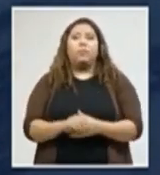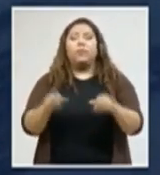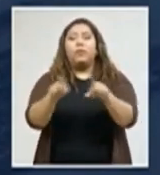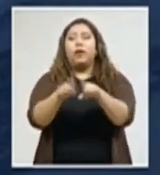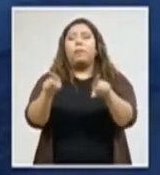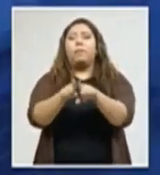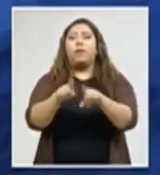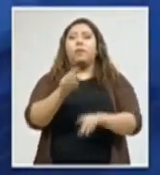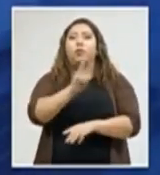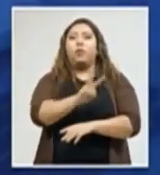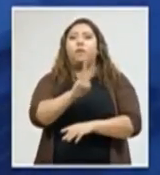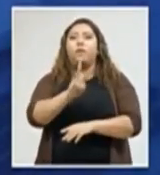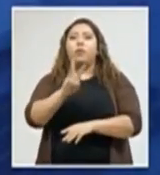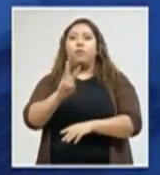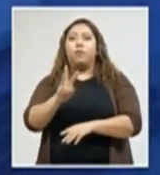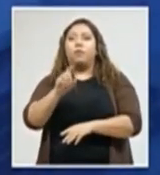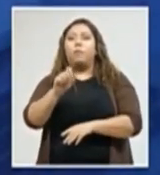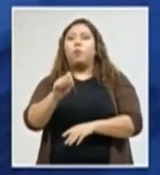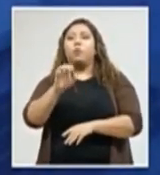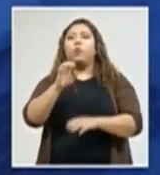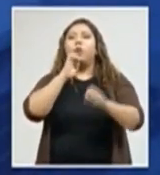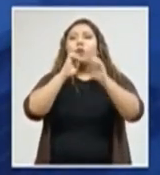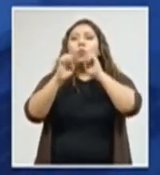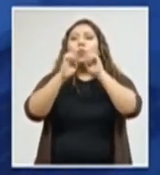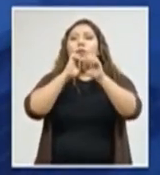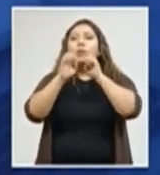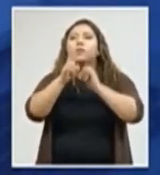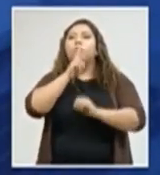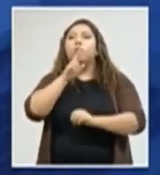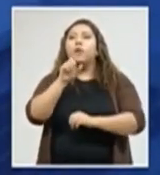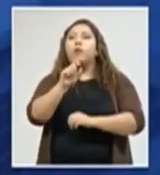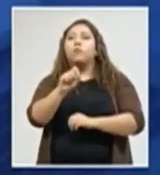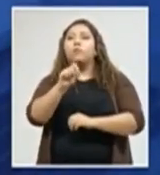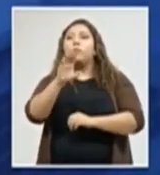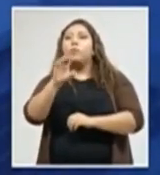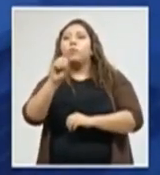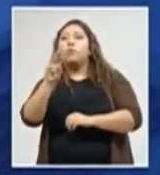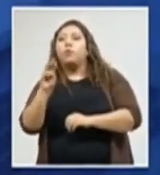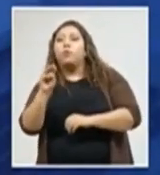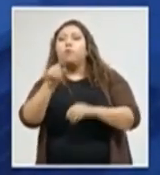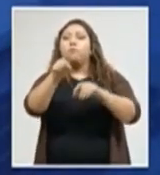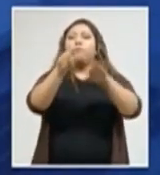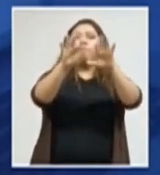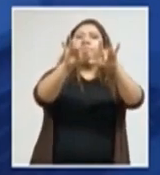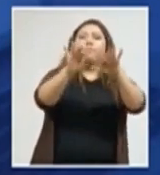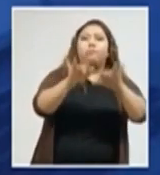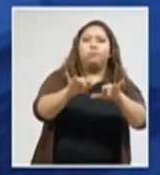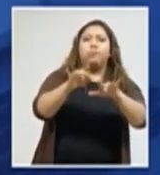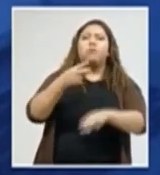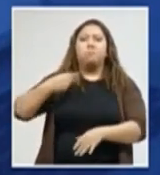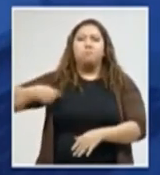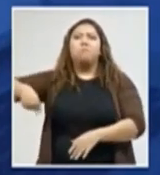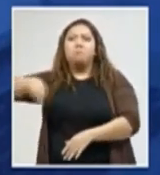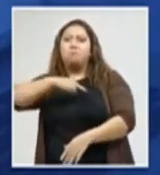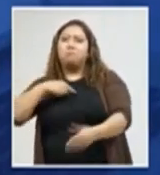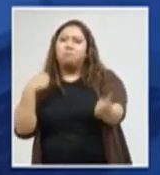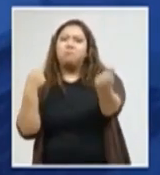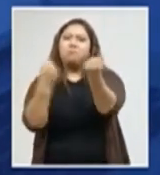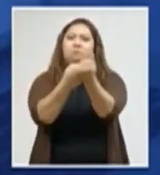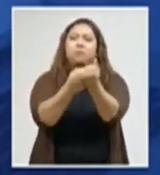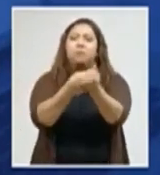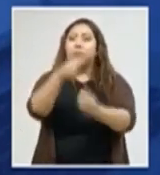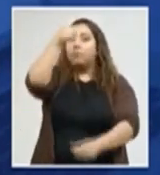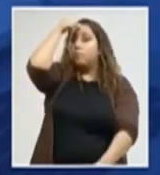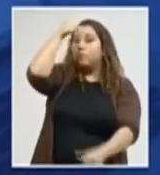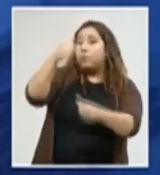entrar a www.encuestasonduras.com donde usted puede llenar sus datos y nosotros también lo vamos a apoyar. Y recuerden,